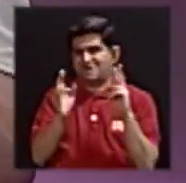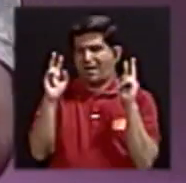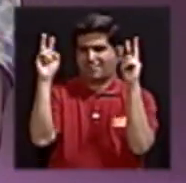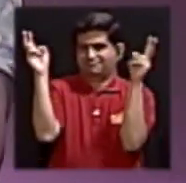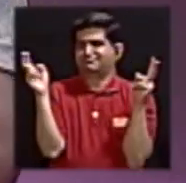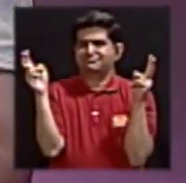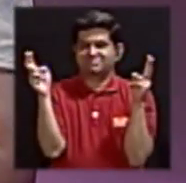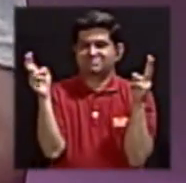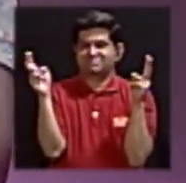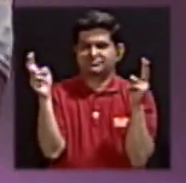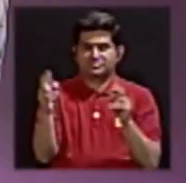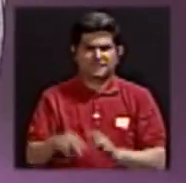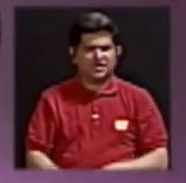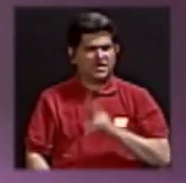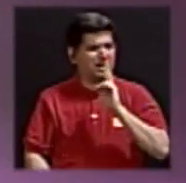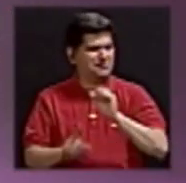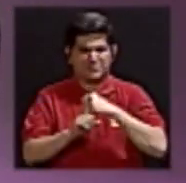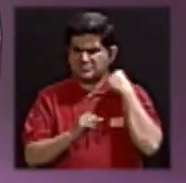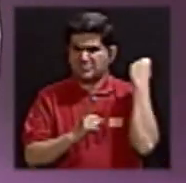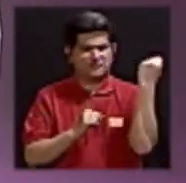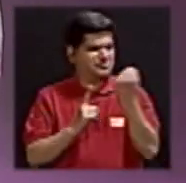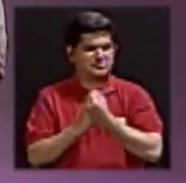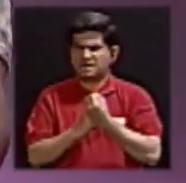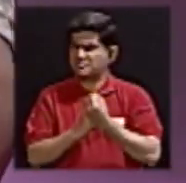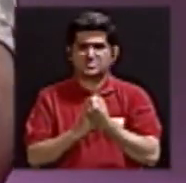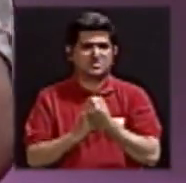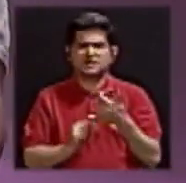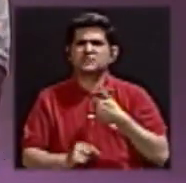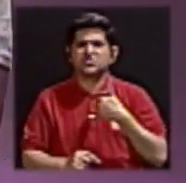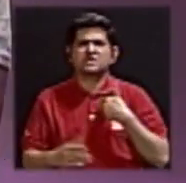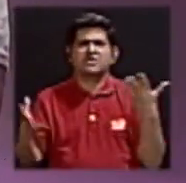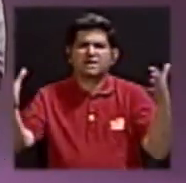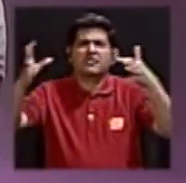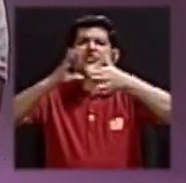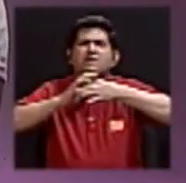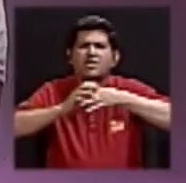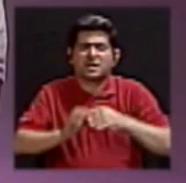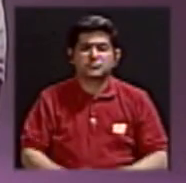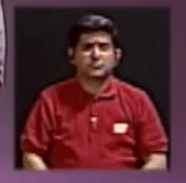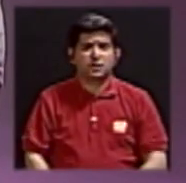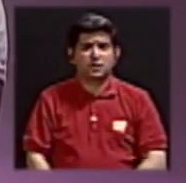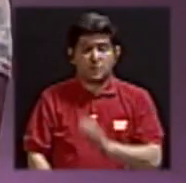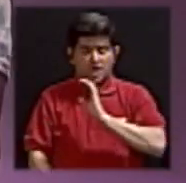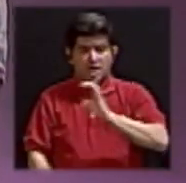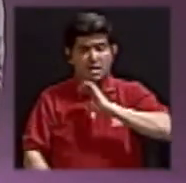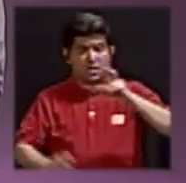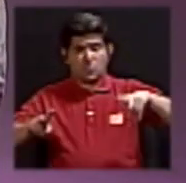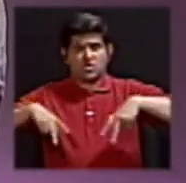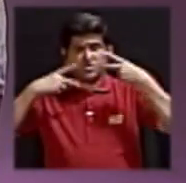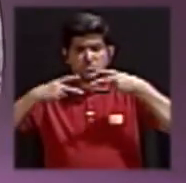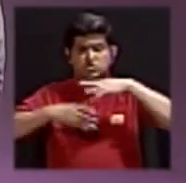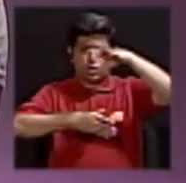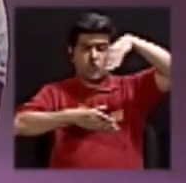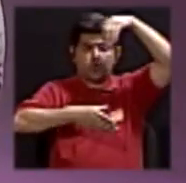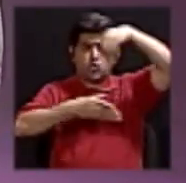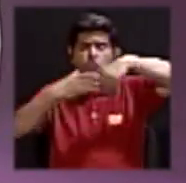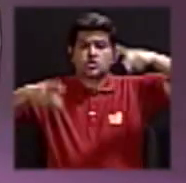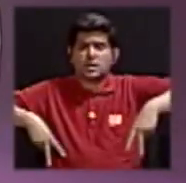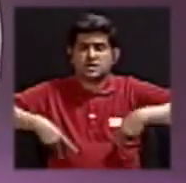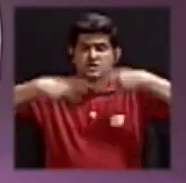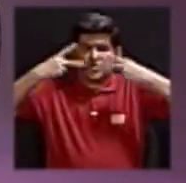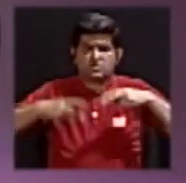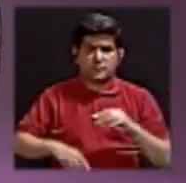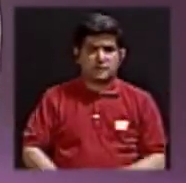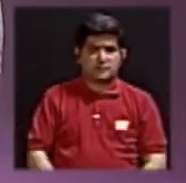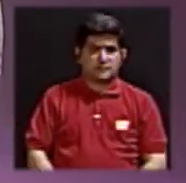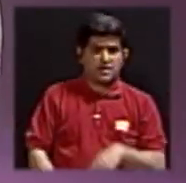Cuando en realidad es una situación, digamos, que tiene que ver con la condición de vida, con el contexto de vida con el que